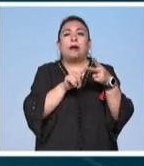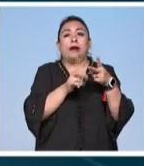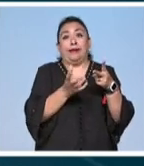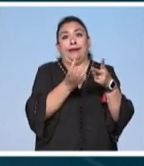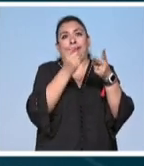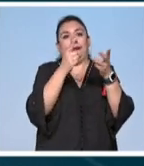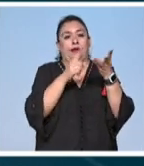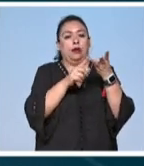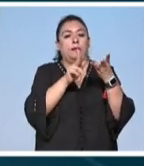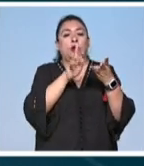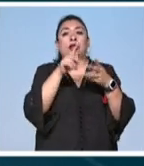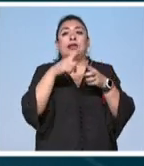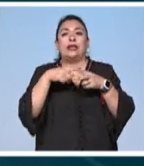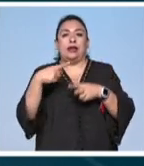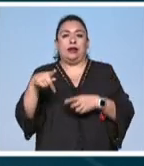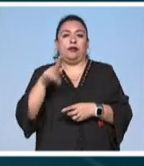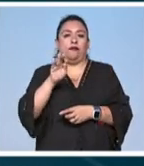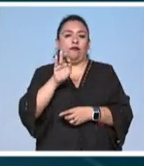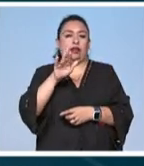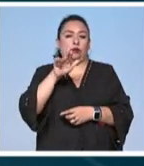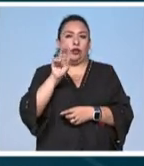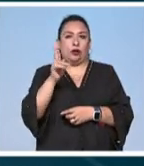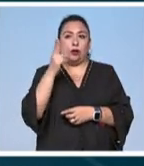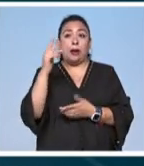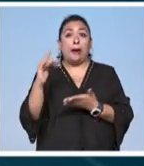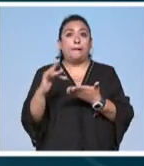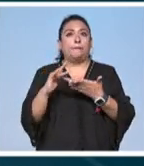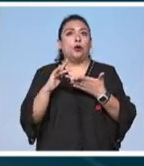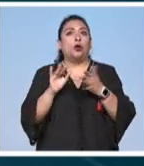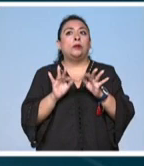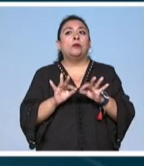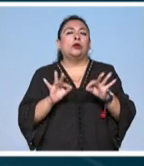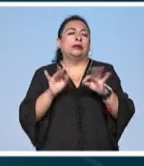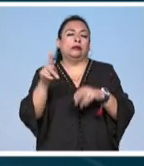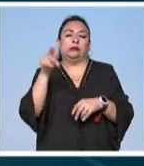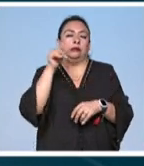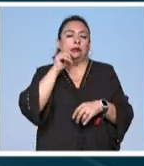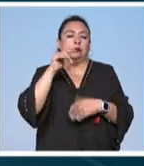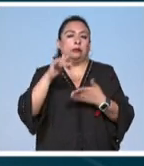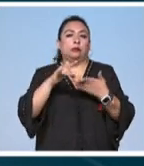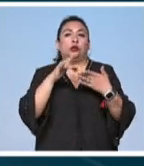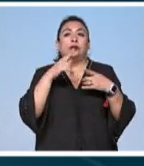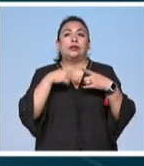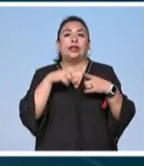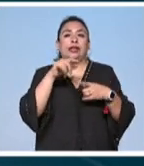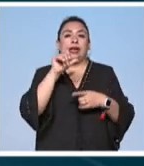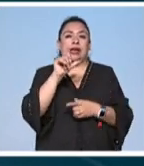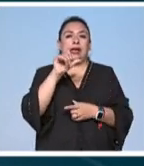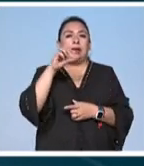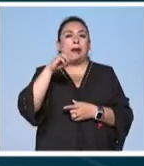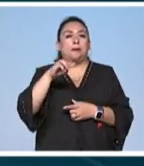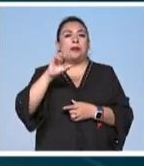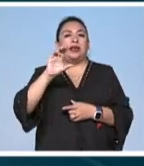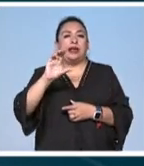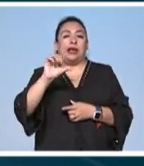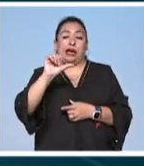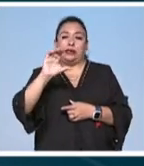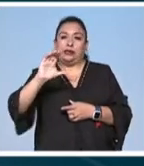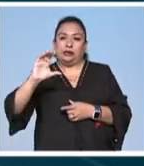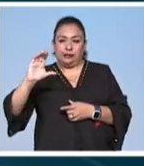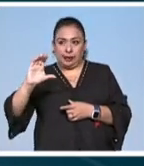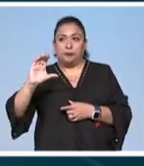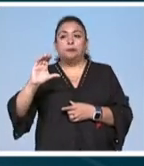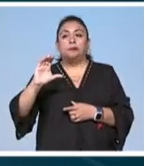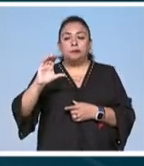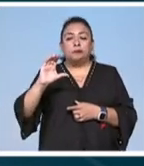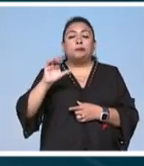rescatados obviamente por la filmoteca de la unam con el apoyo muy importante como siempre de la academia mexicana de artes y ciencias cinematográficas